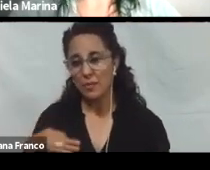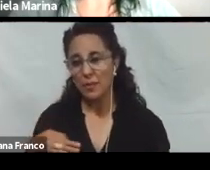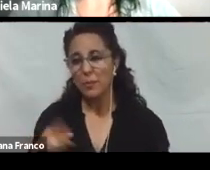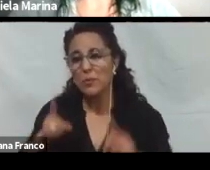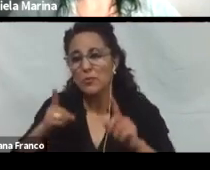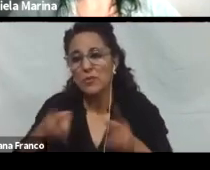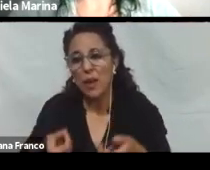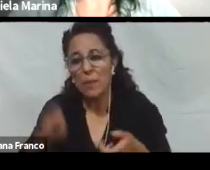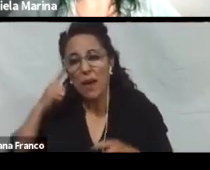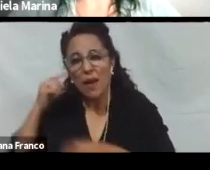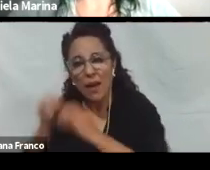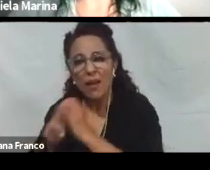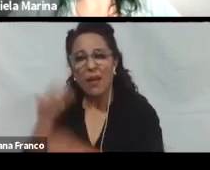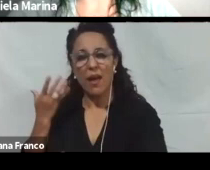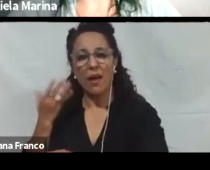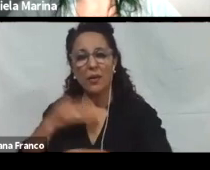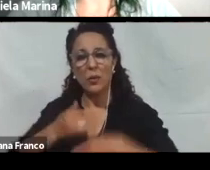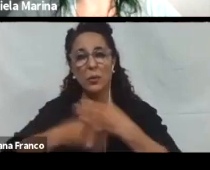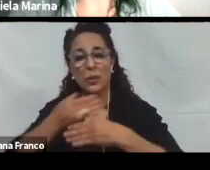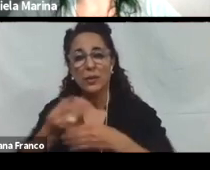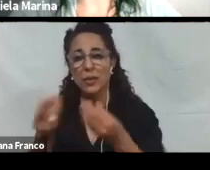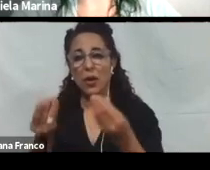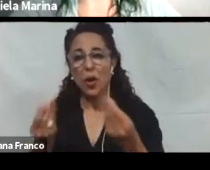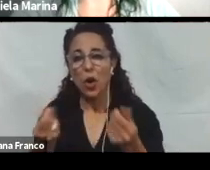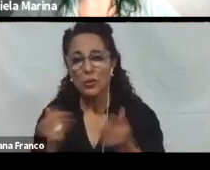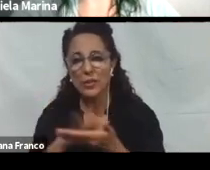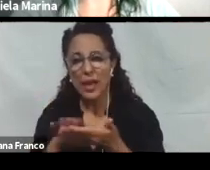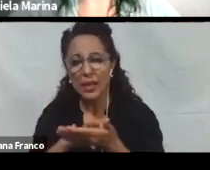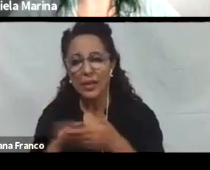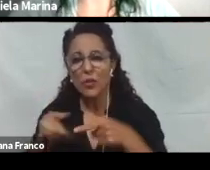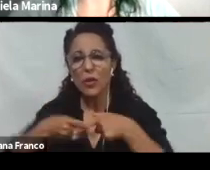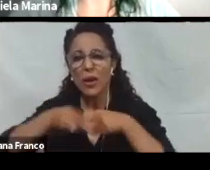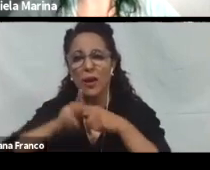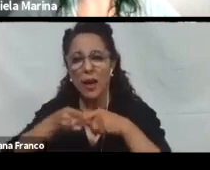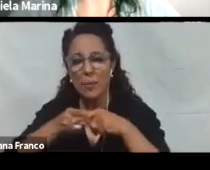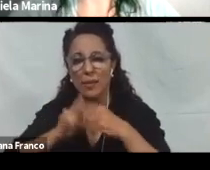Crear. Y utilizar. Contenidos. Y herramientas. Accesibles.